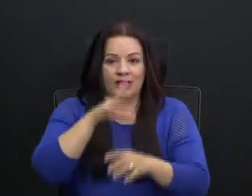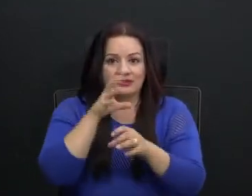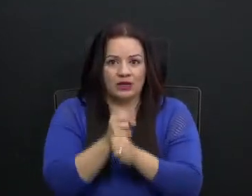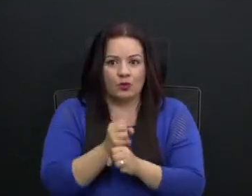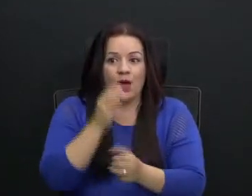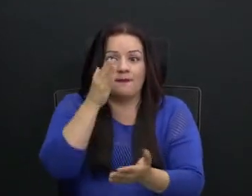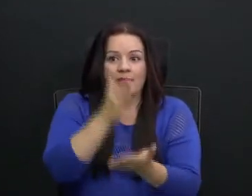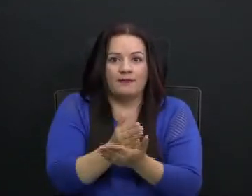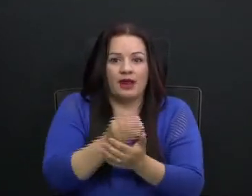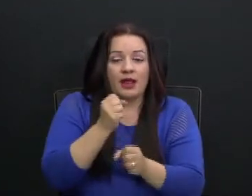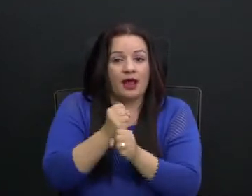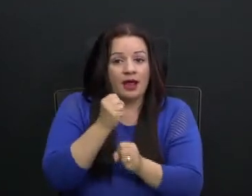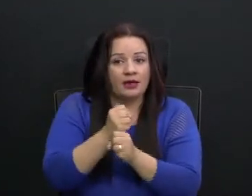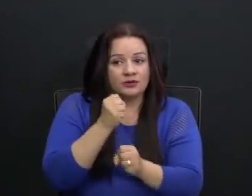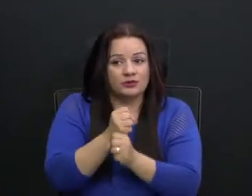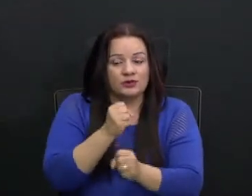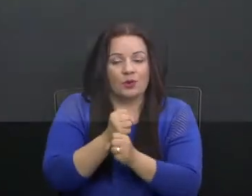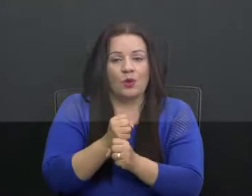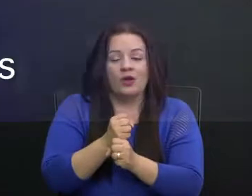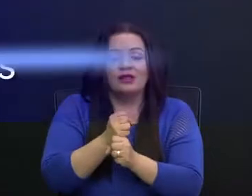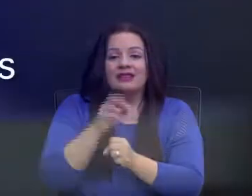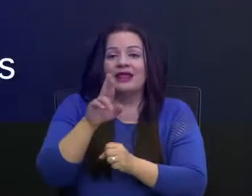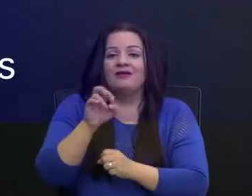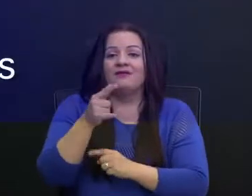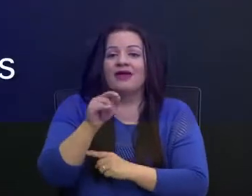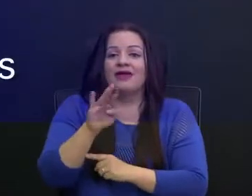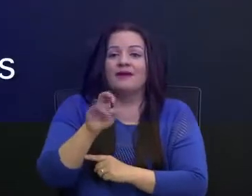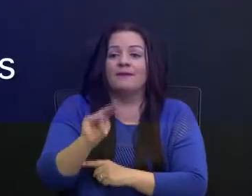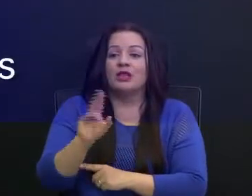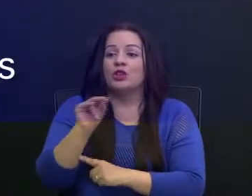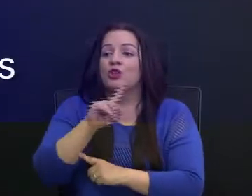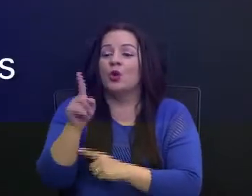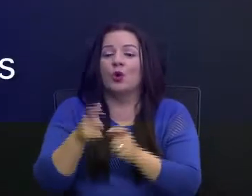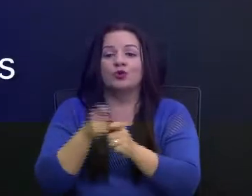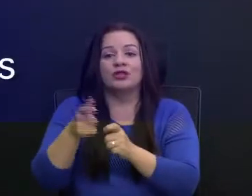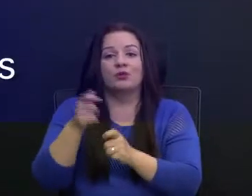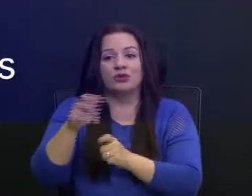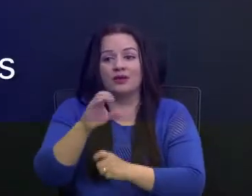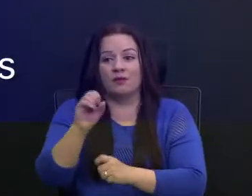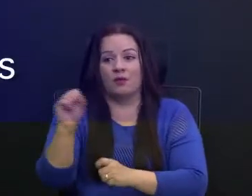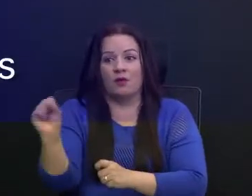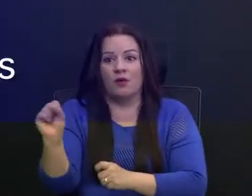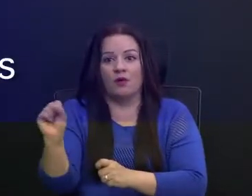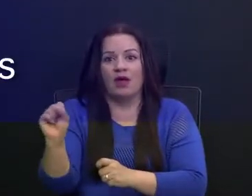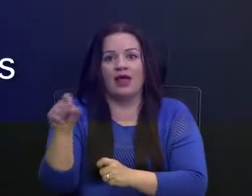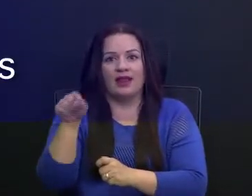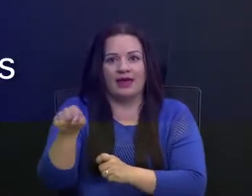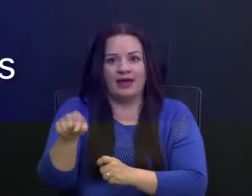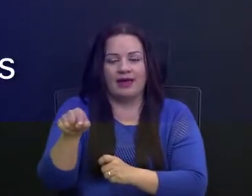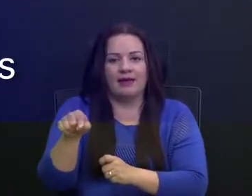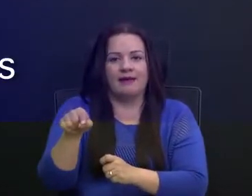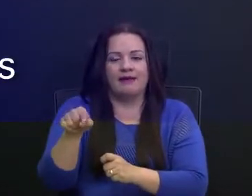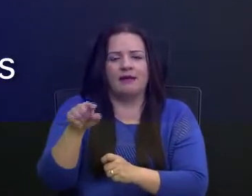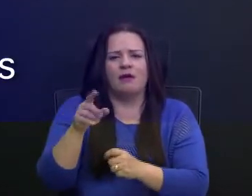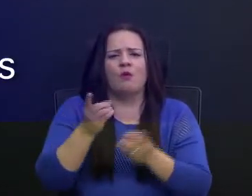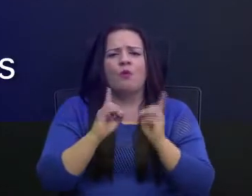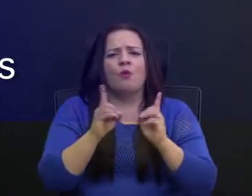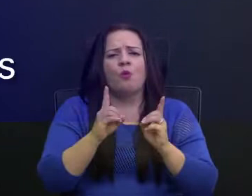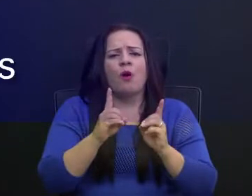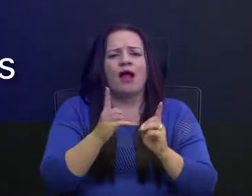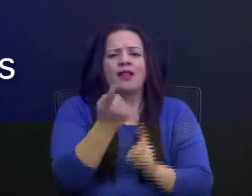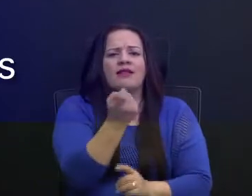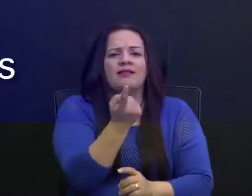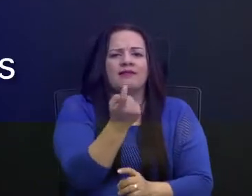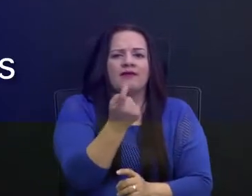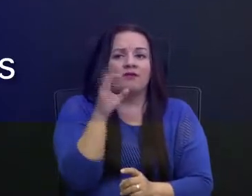año? Con el presupuesto que se nos asigna, parando, dejando de dar, no tramitando. El déficit